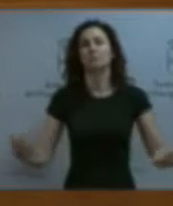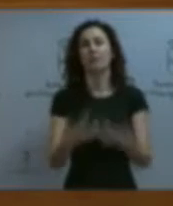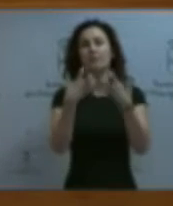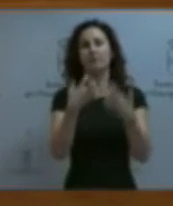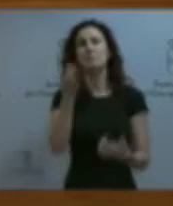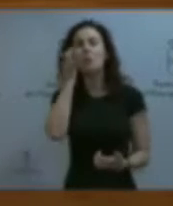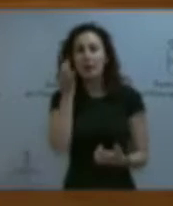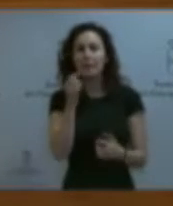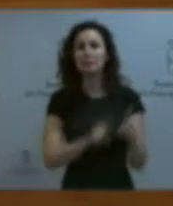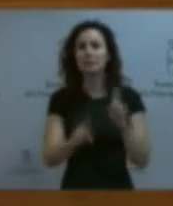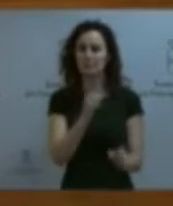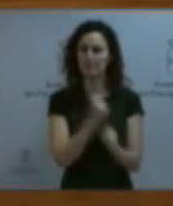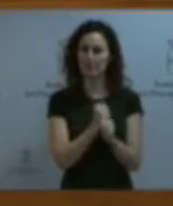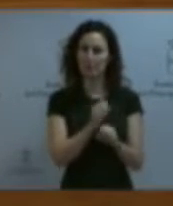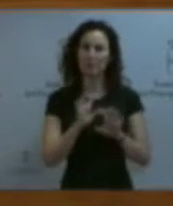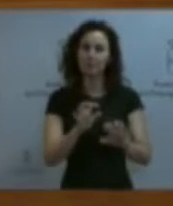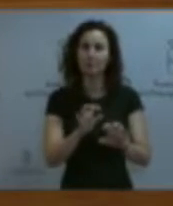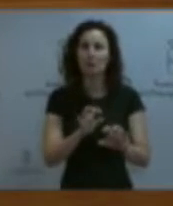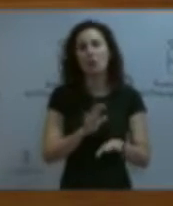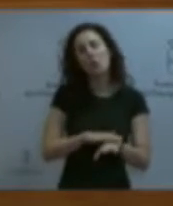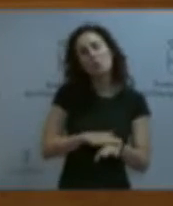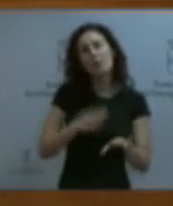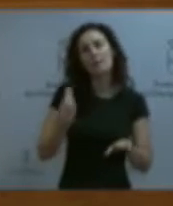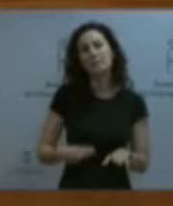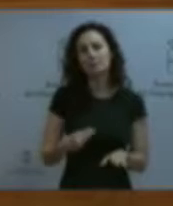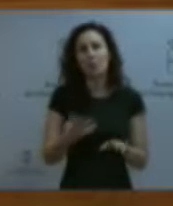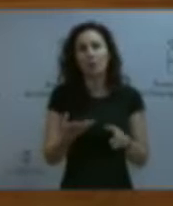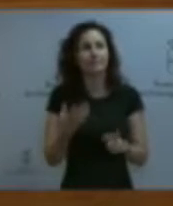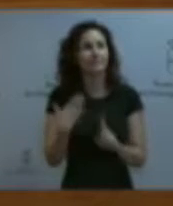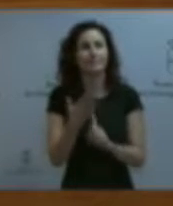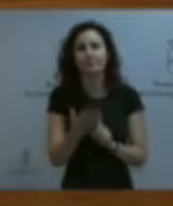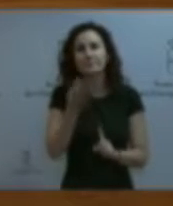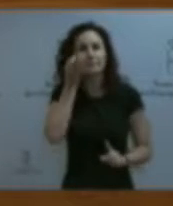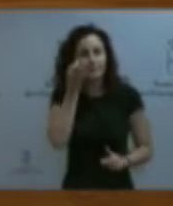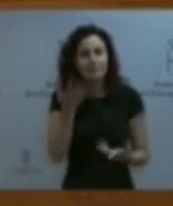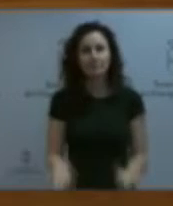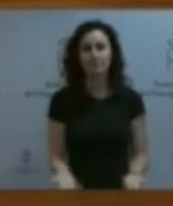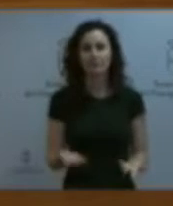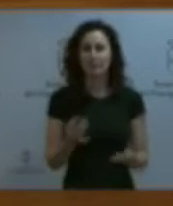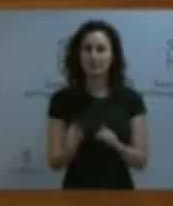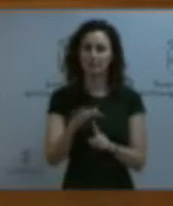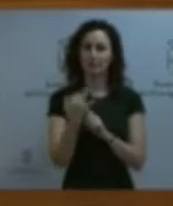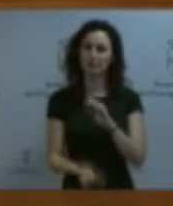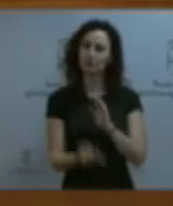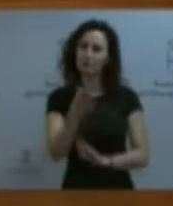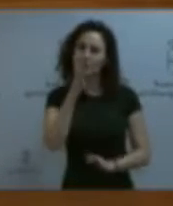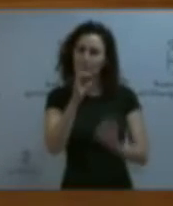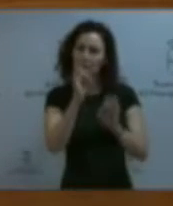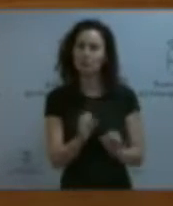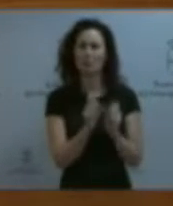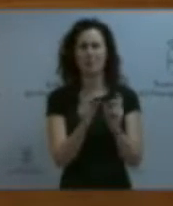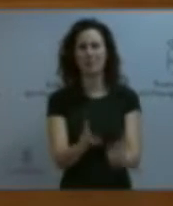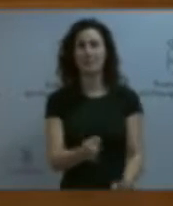por mujeres, donde subyace acoso por razón de sexo y hoy acoso sexual. Situaciones que parecen estar dándose con mayor incidencia, según denuncian